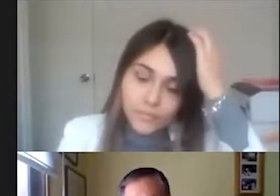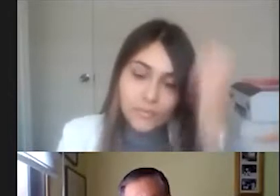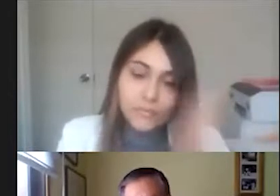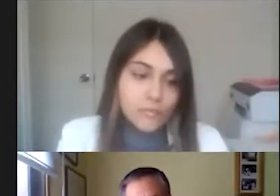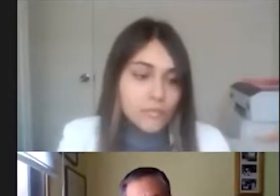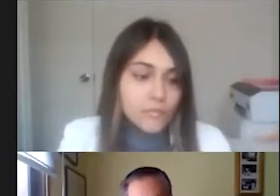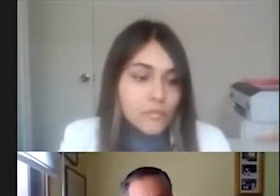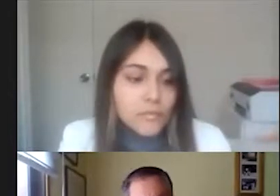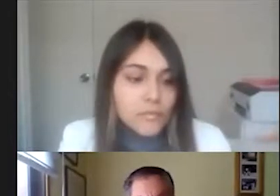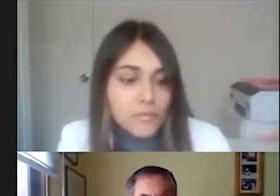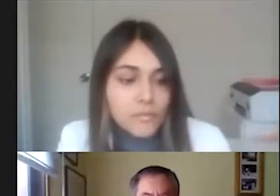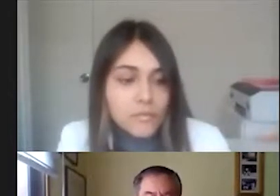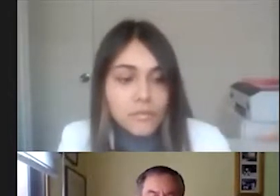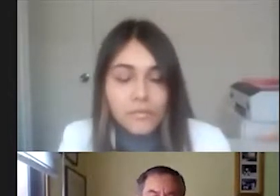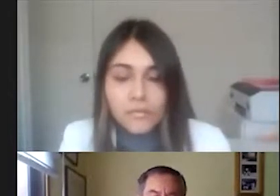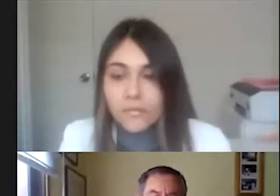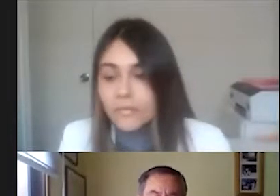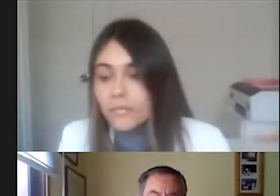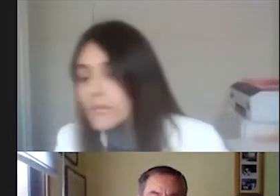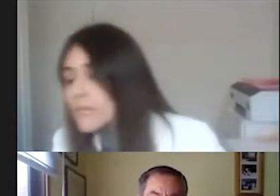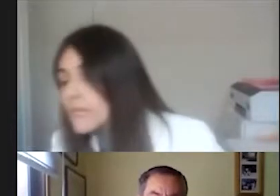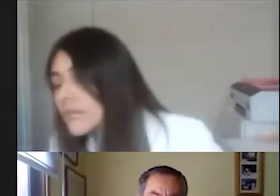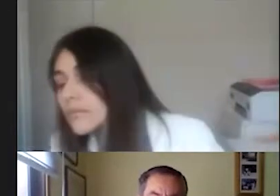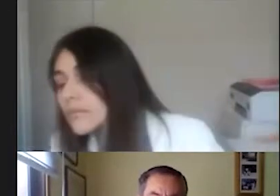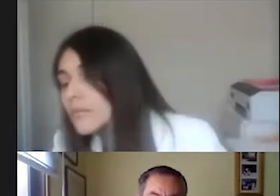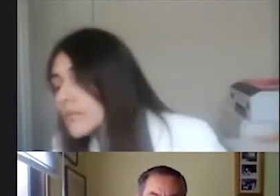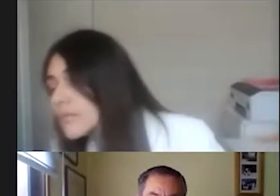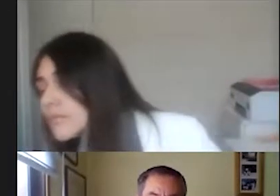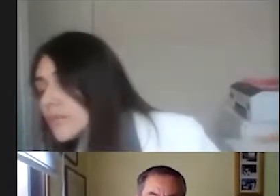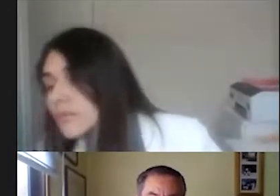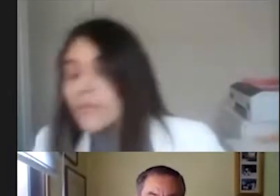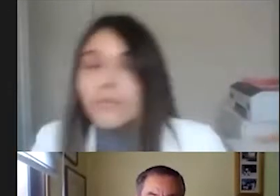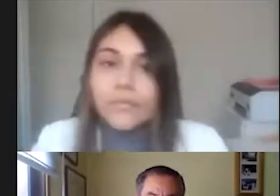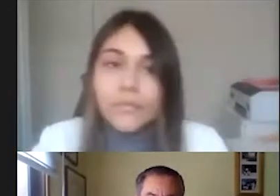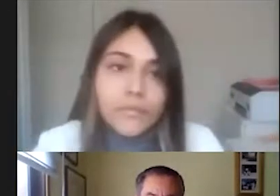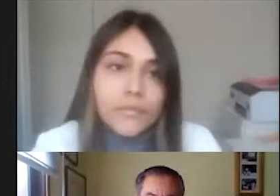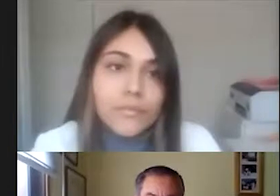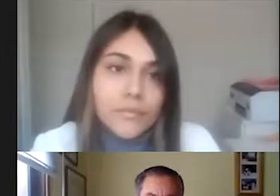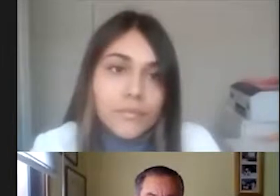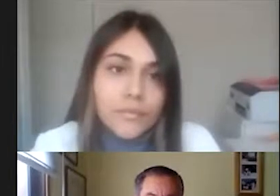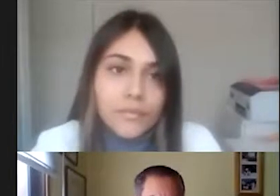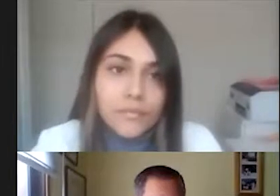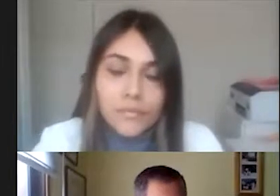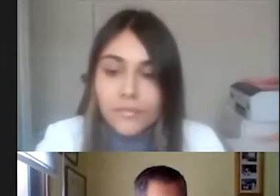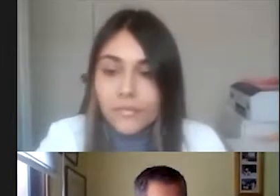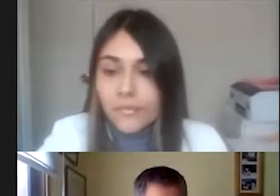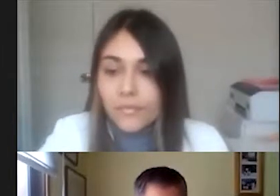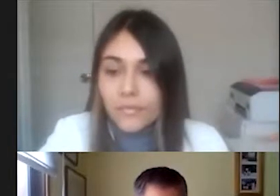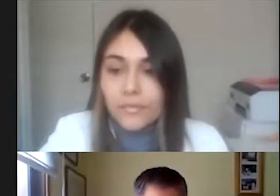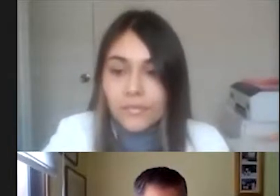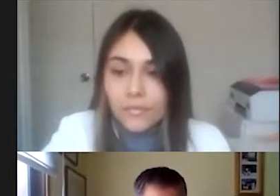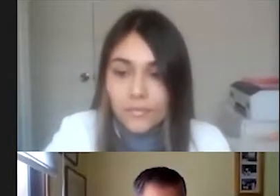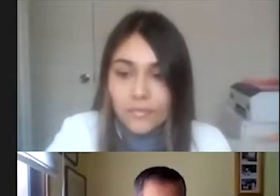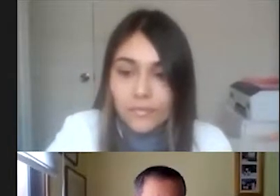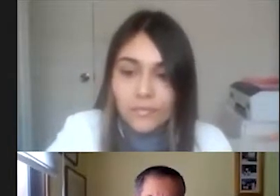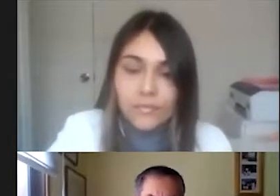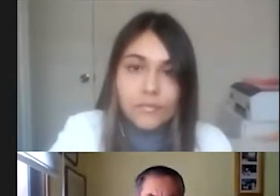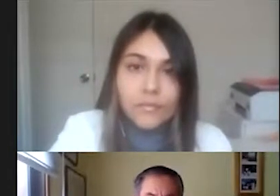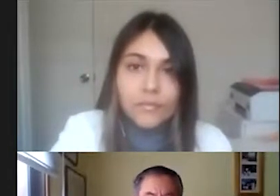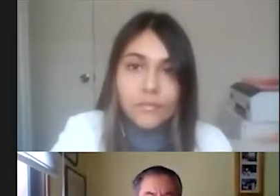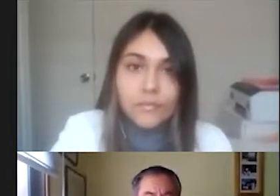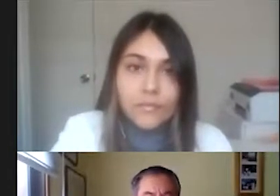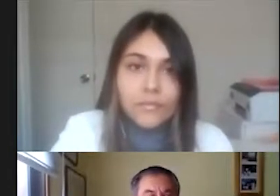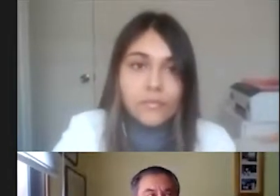Nuestra casa de estudios se enorgullece de entregar al servicio de la región y del país a este selecto grupo de nuevos profesionales,